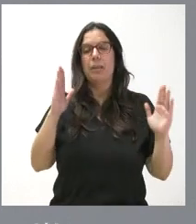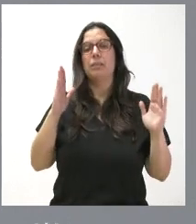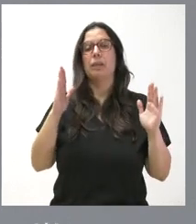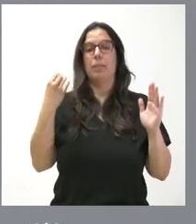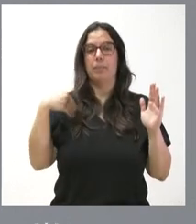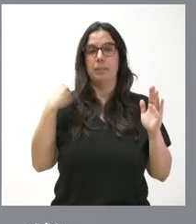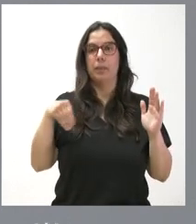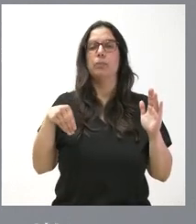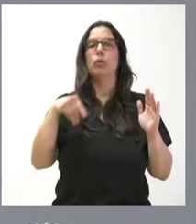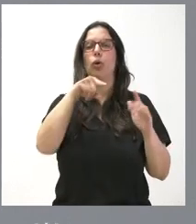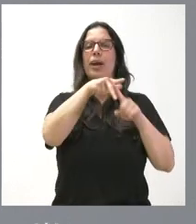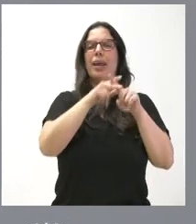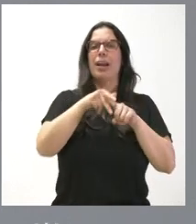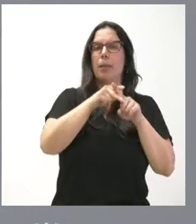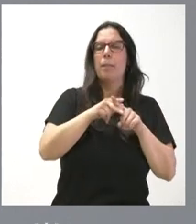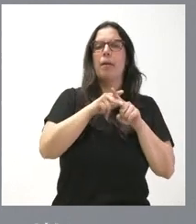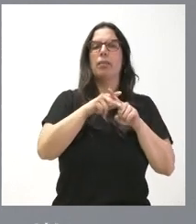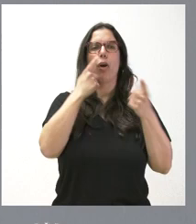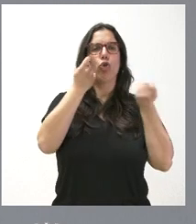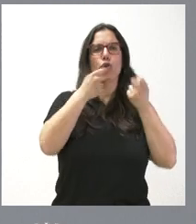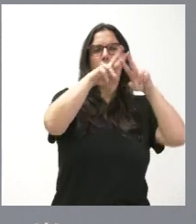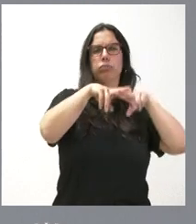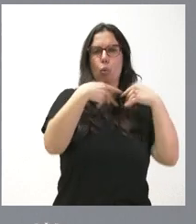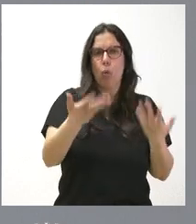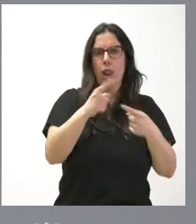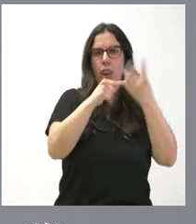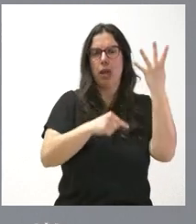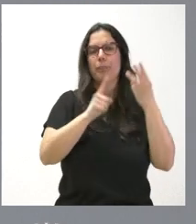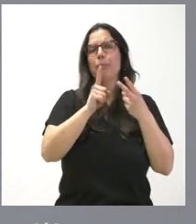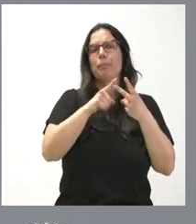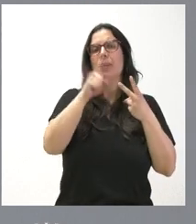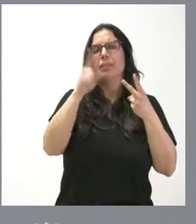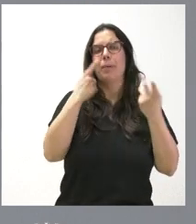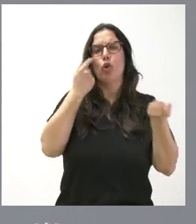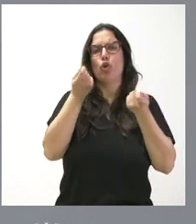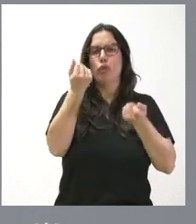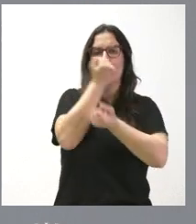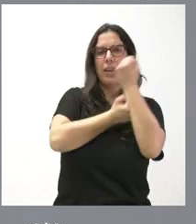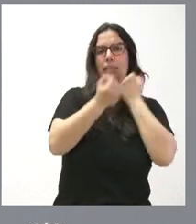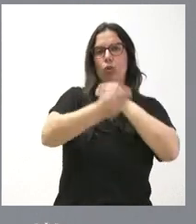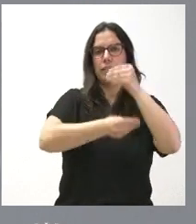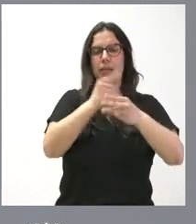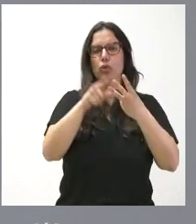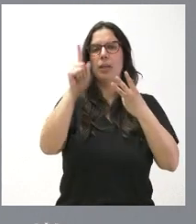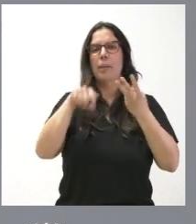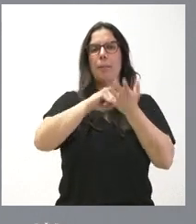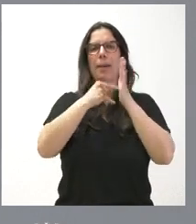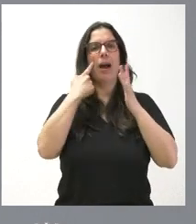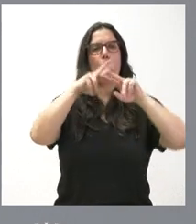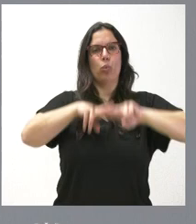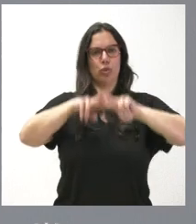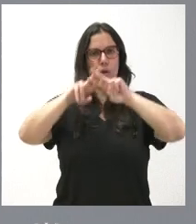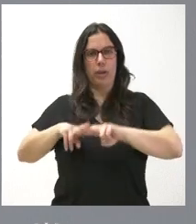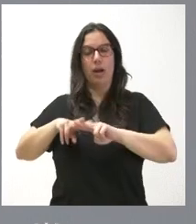instrumentos que fueron objeto de control como el control financiero efectuado, como el plan de auditoría, que el plan de